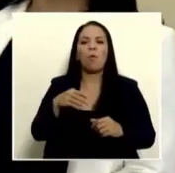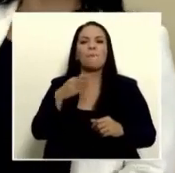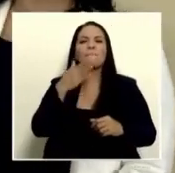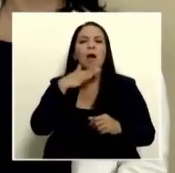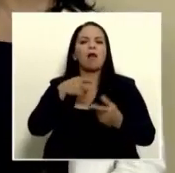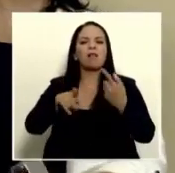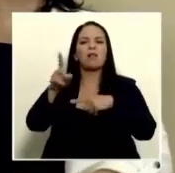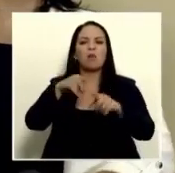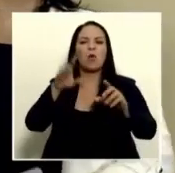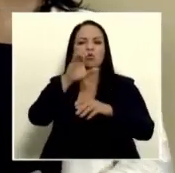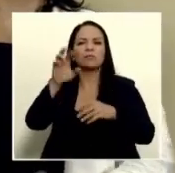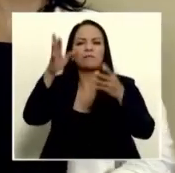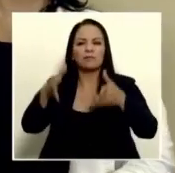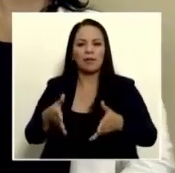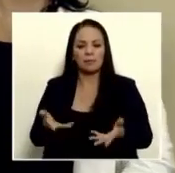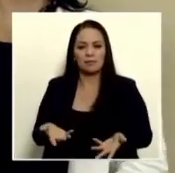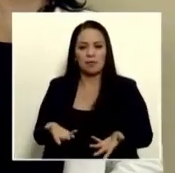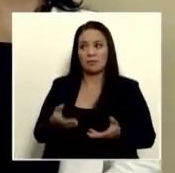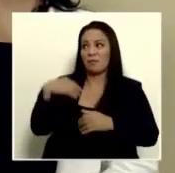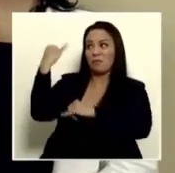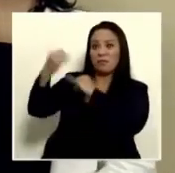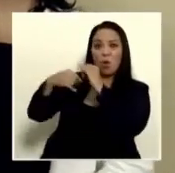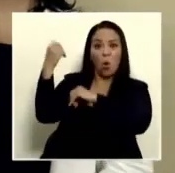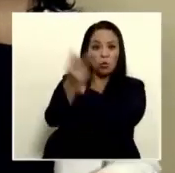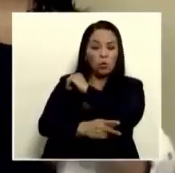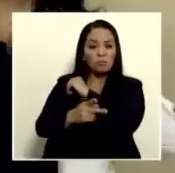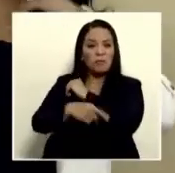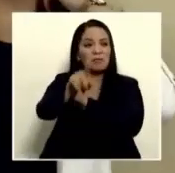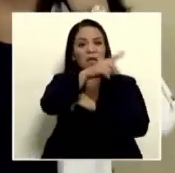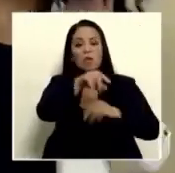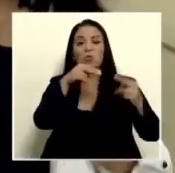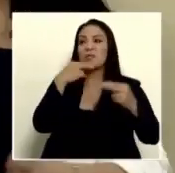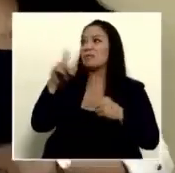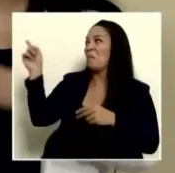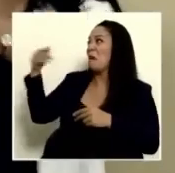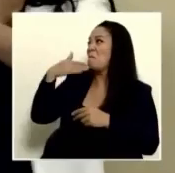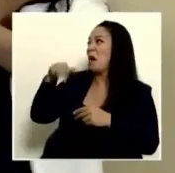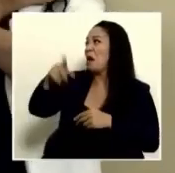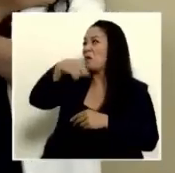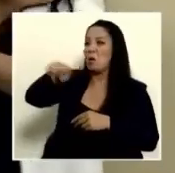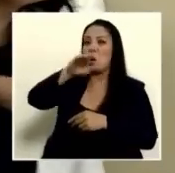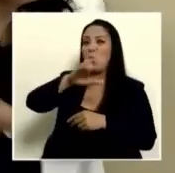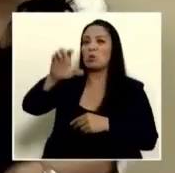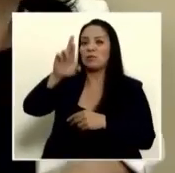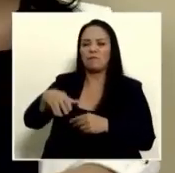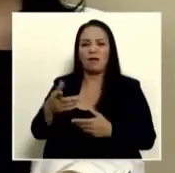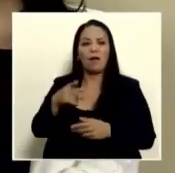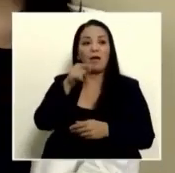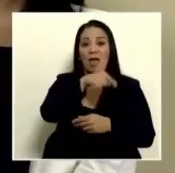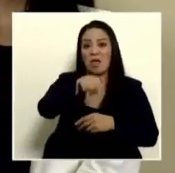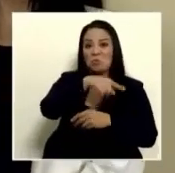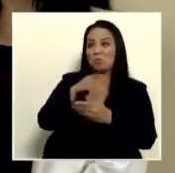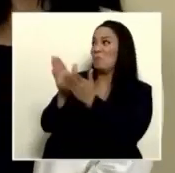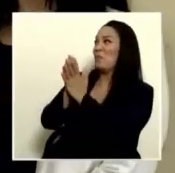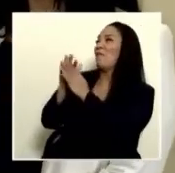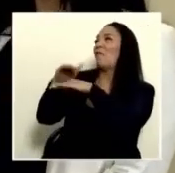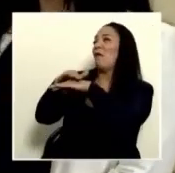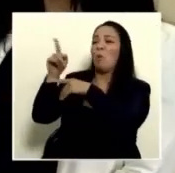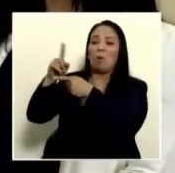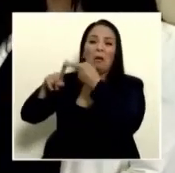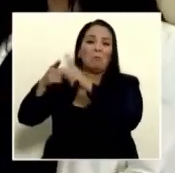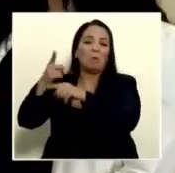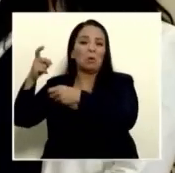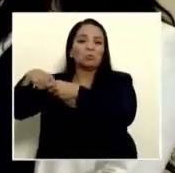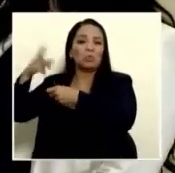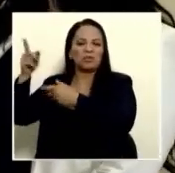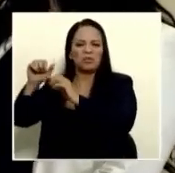prensa y comunidades internacionales haciendo pidiéndole favorcitos a sus socios y amigos en